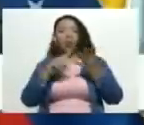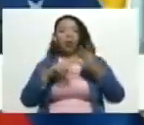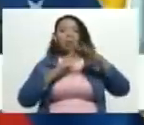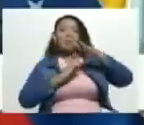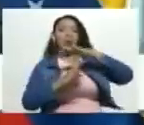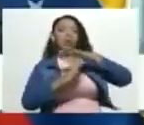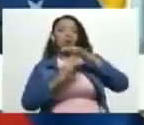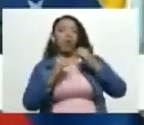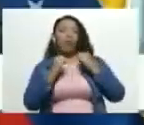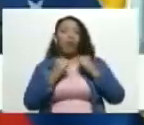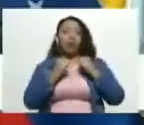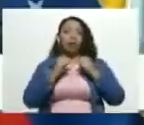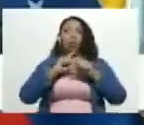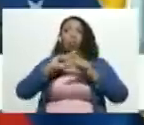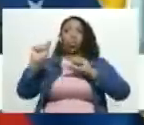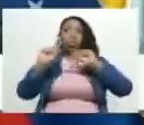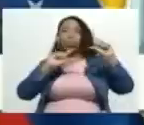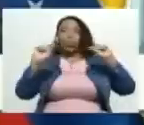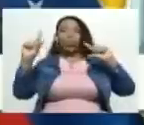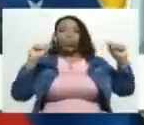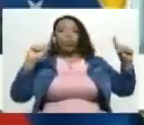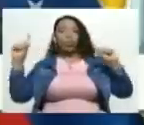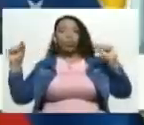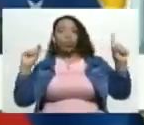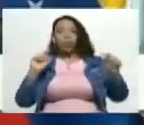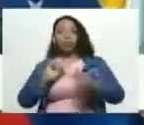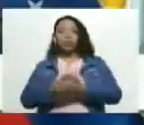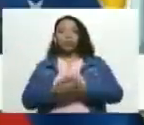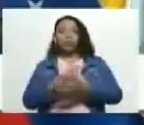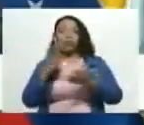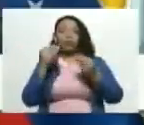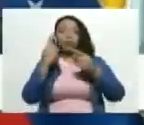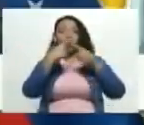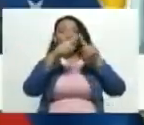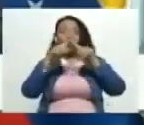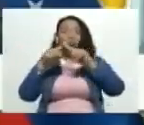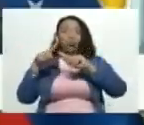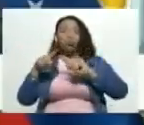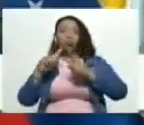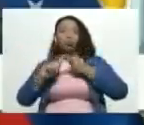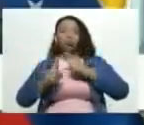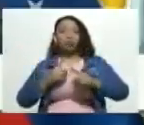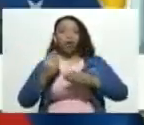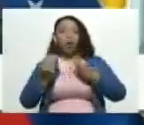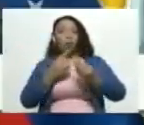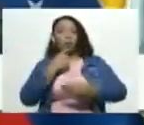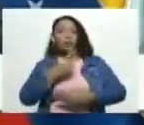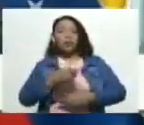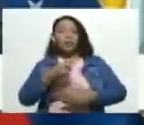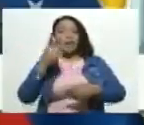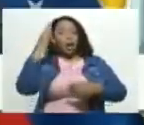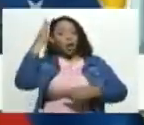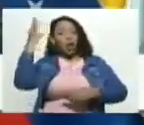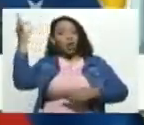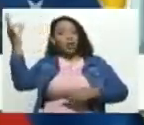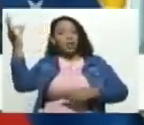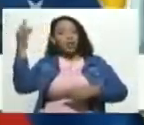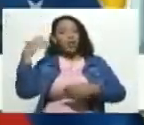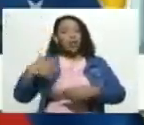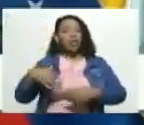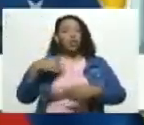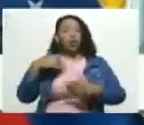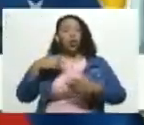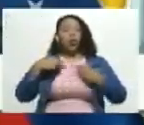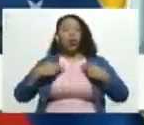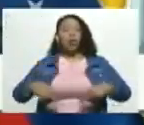forzada por el efecto de las medidas coercitivas entre muchos otros como dice el consejo de derecho humano de la ONU las